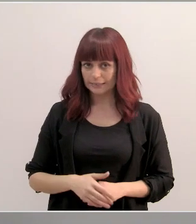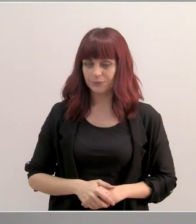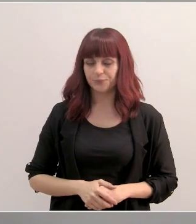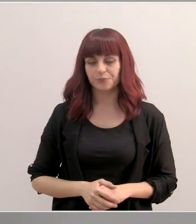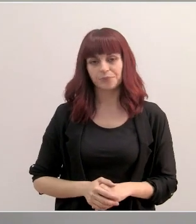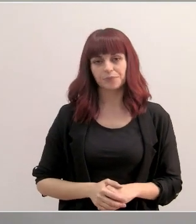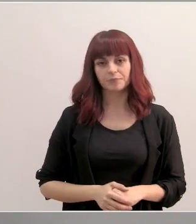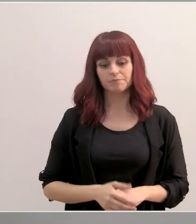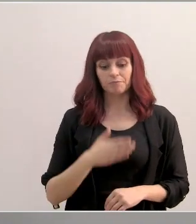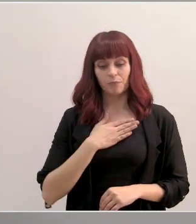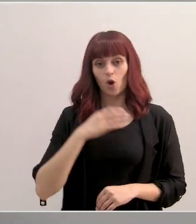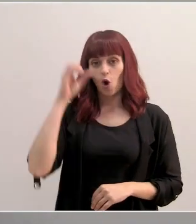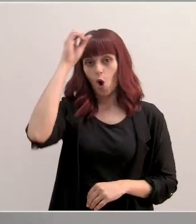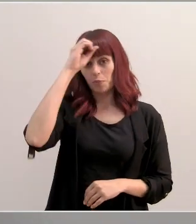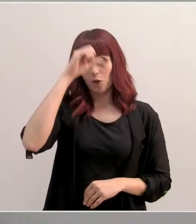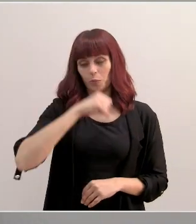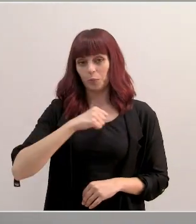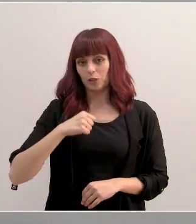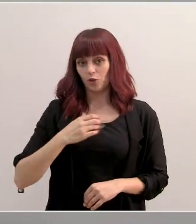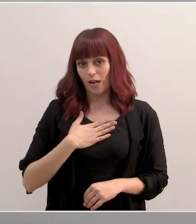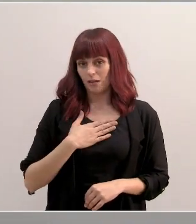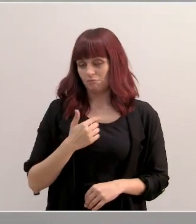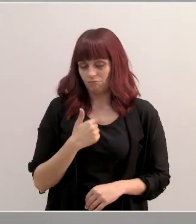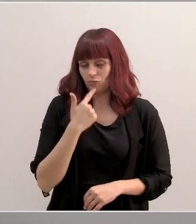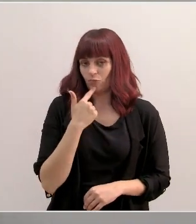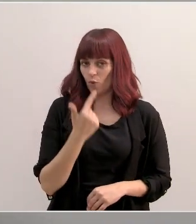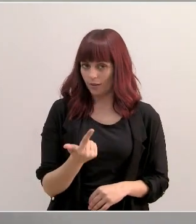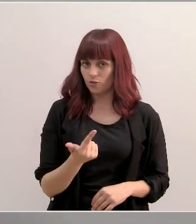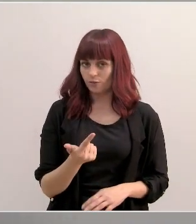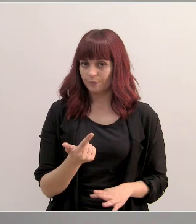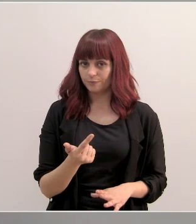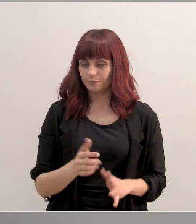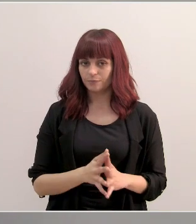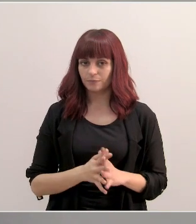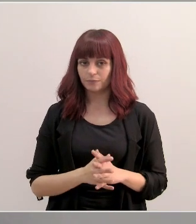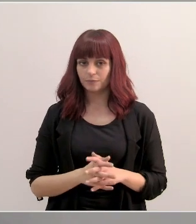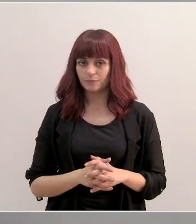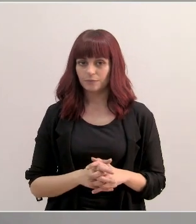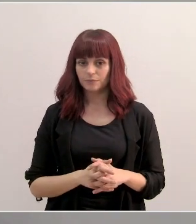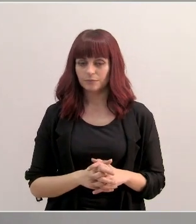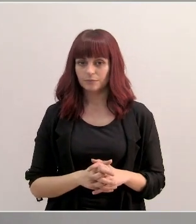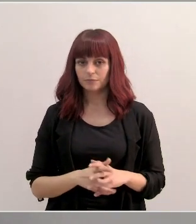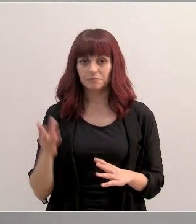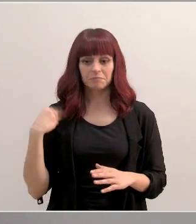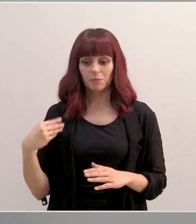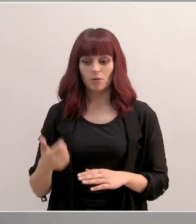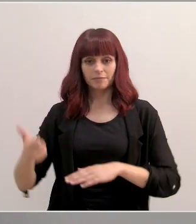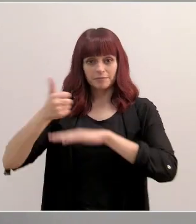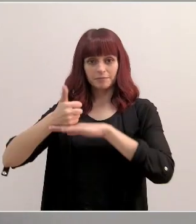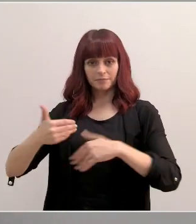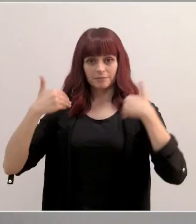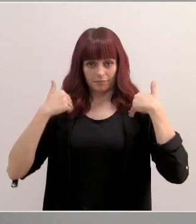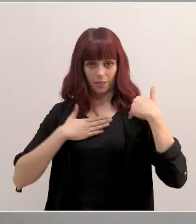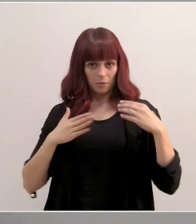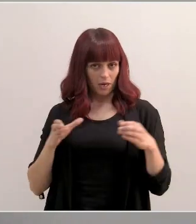respecto a mi opinión personal, bueno, yo lo he dicho tanto para… es aplicable a los altos cargos de mi